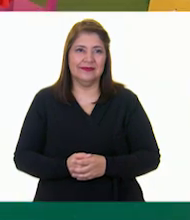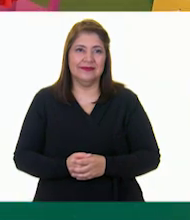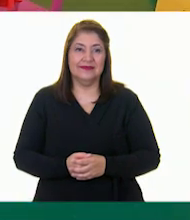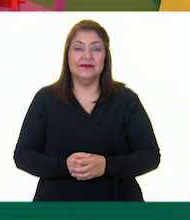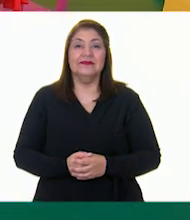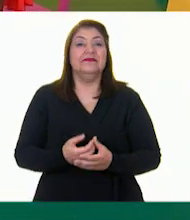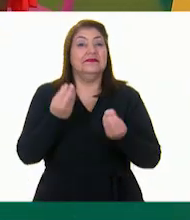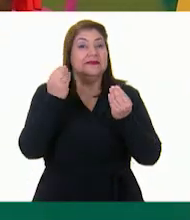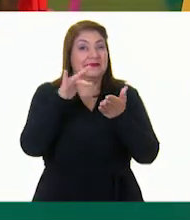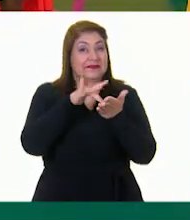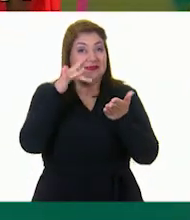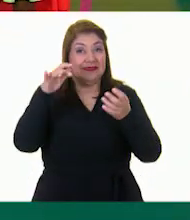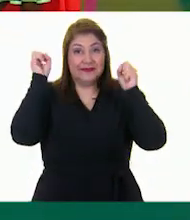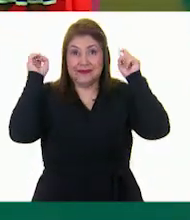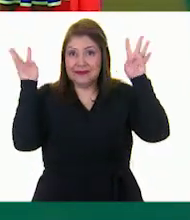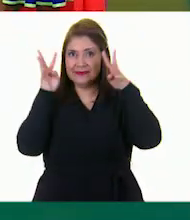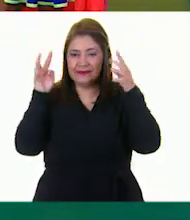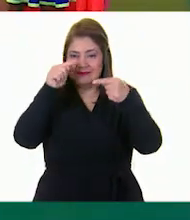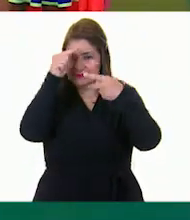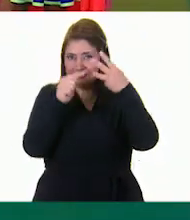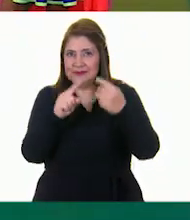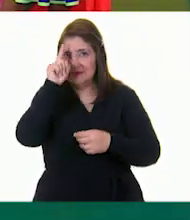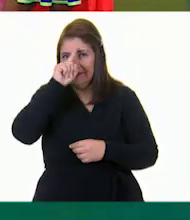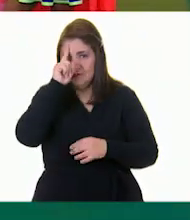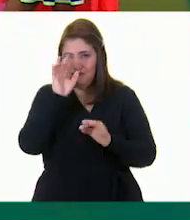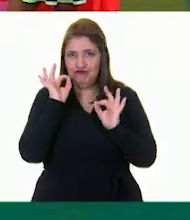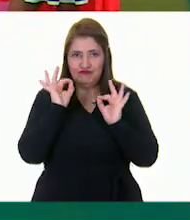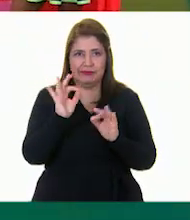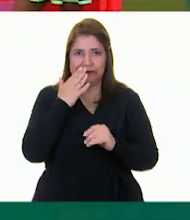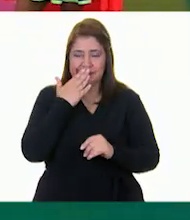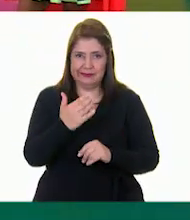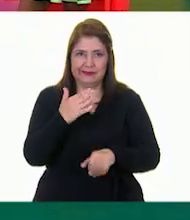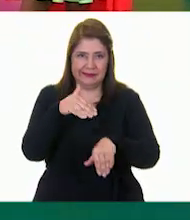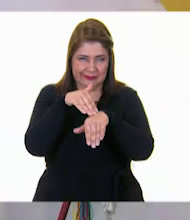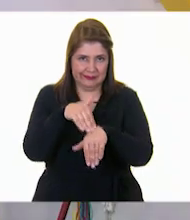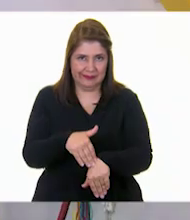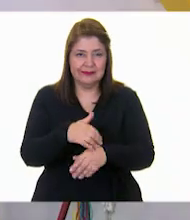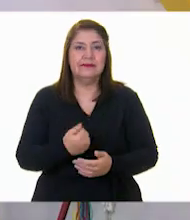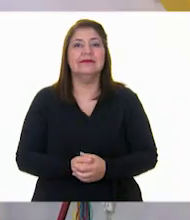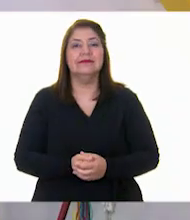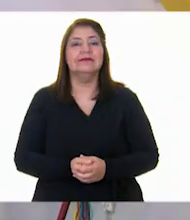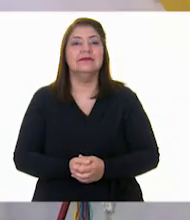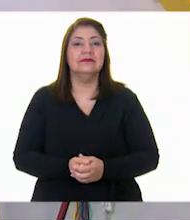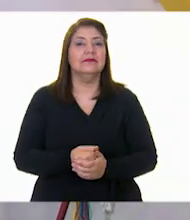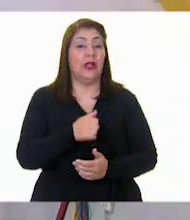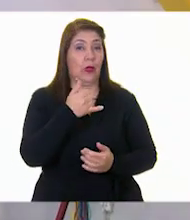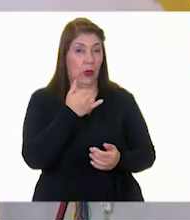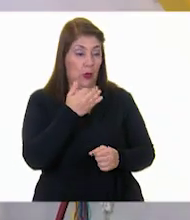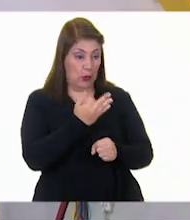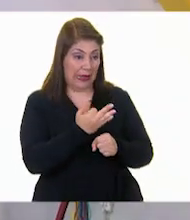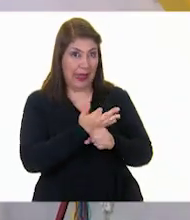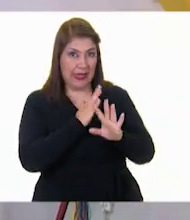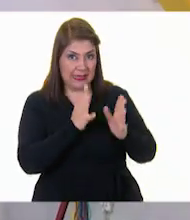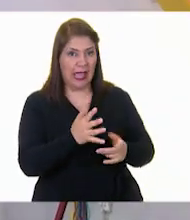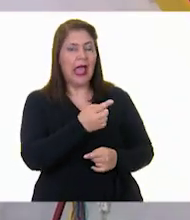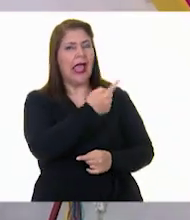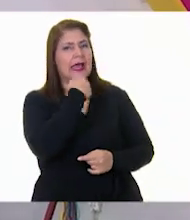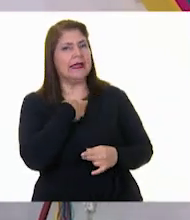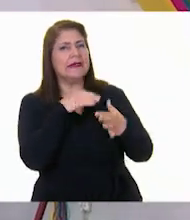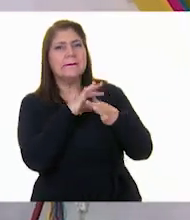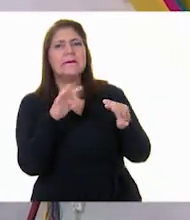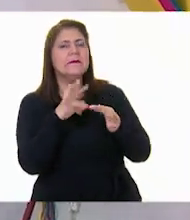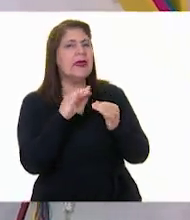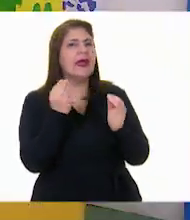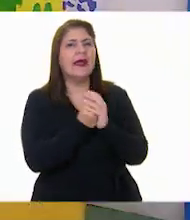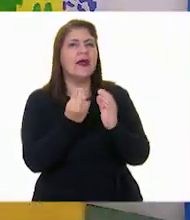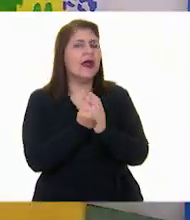Muchas gracias, Ajo Listo. ¡Qué recomendaciones tan puntuales! Ahora sí, Jolistli. Platícanos qué veremos en la clase de